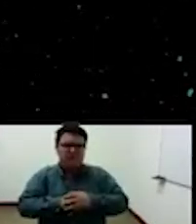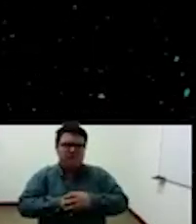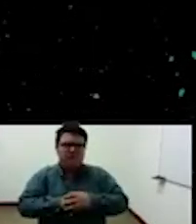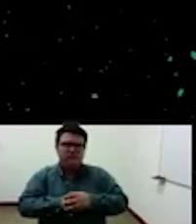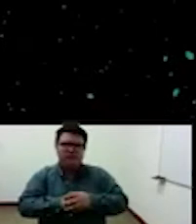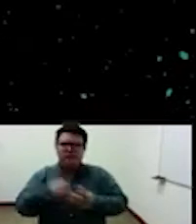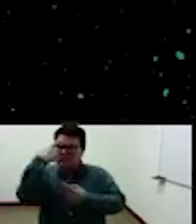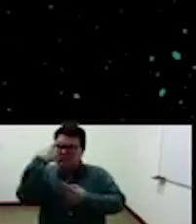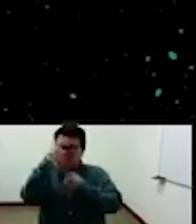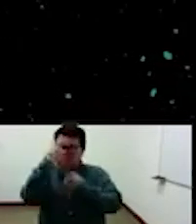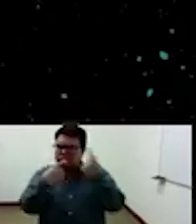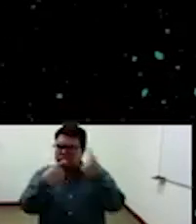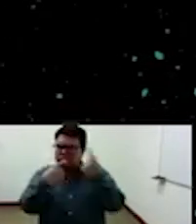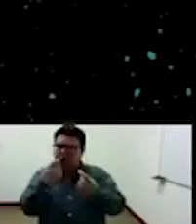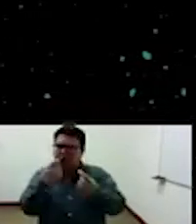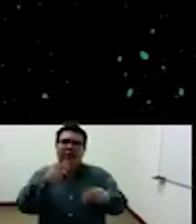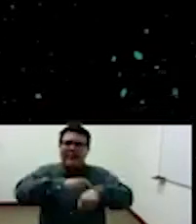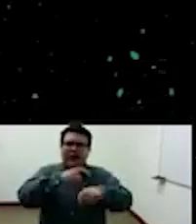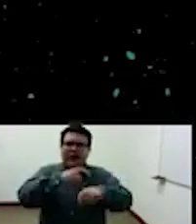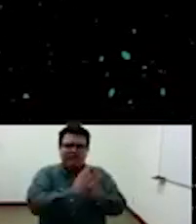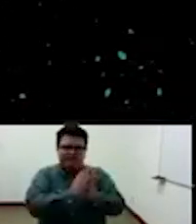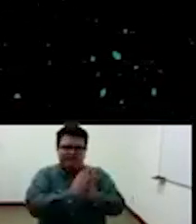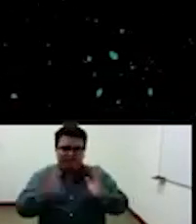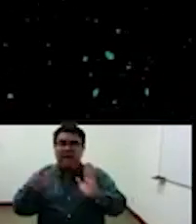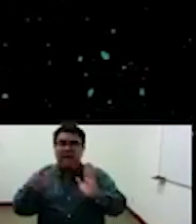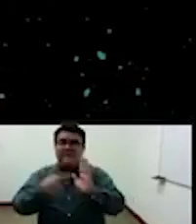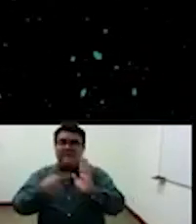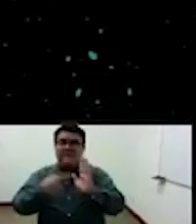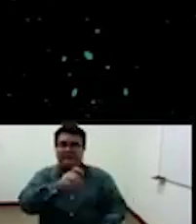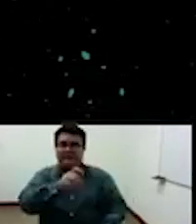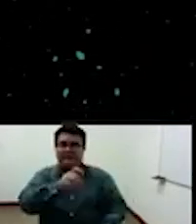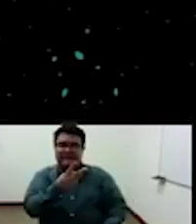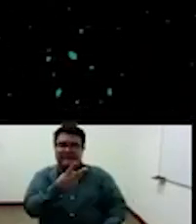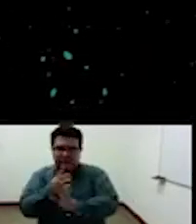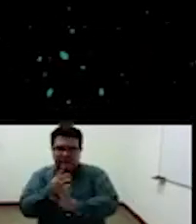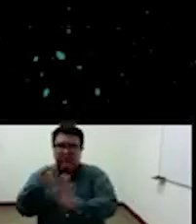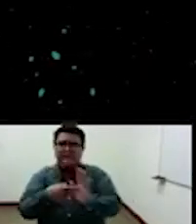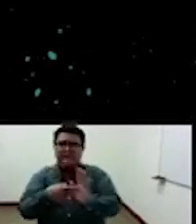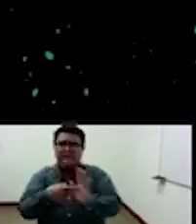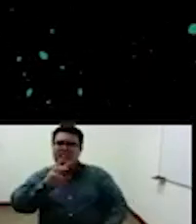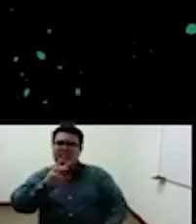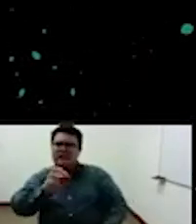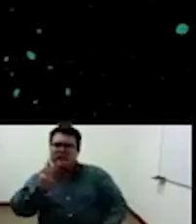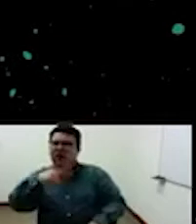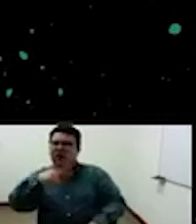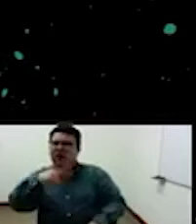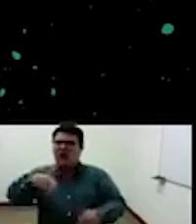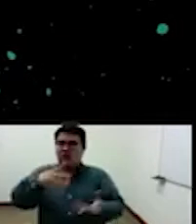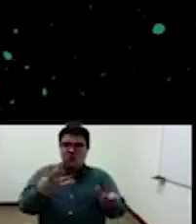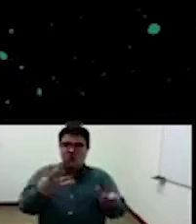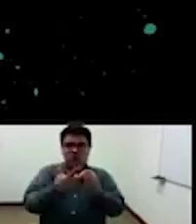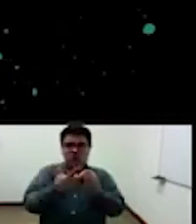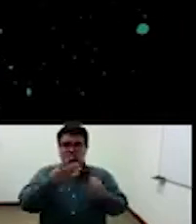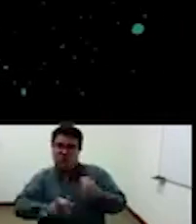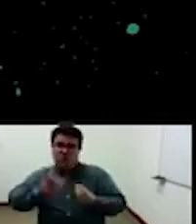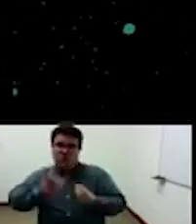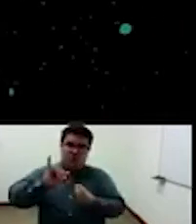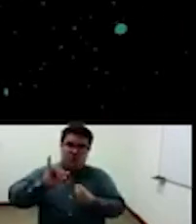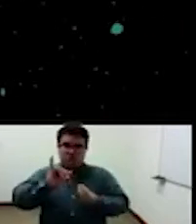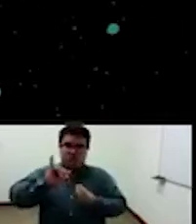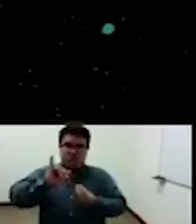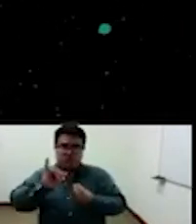periodo que aquí se denomina el tema la modernidad burguesa es donde básicamente empiezan